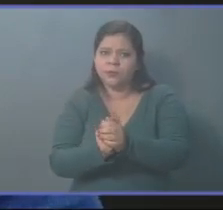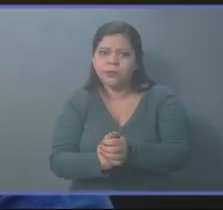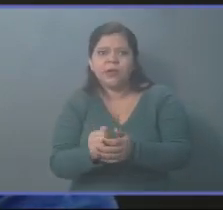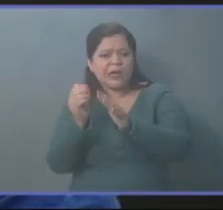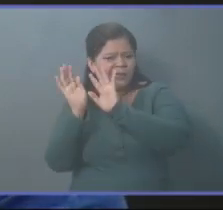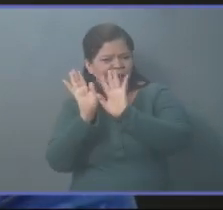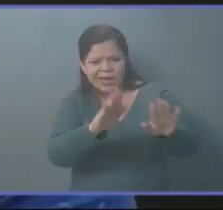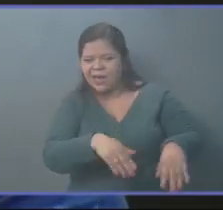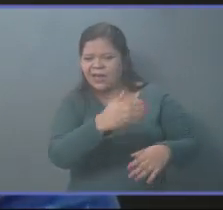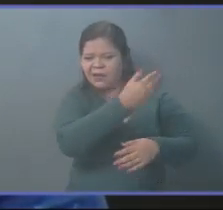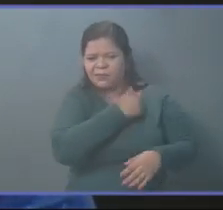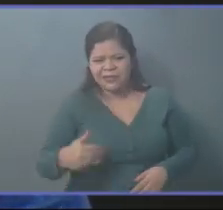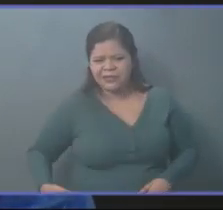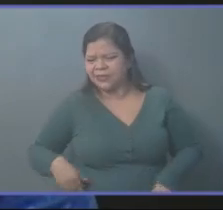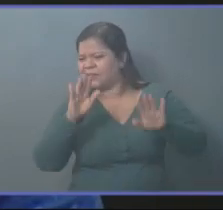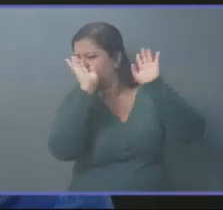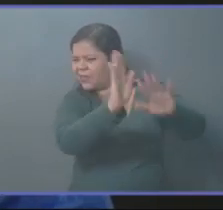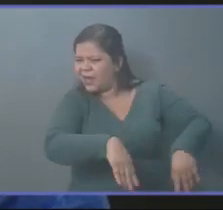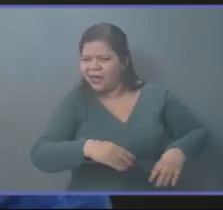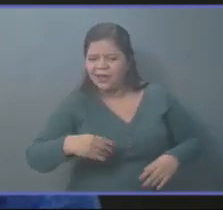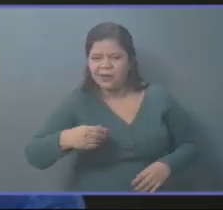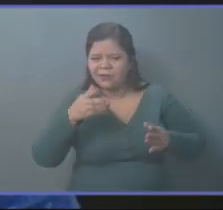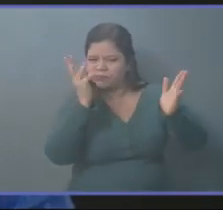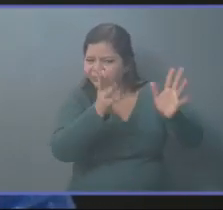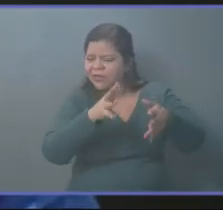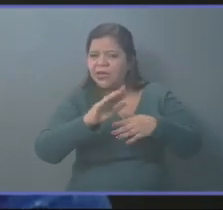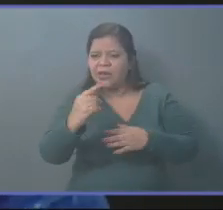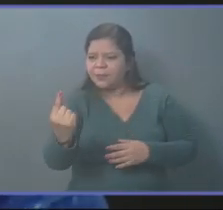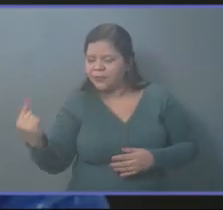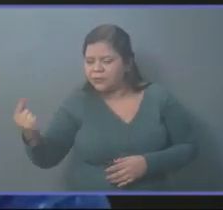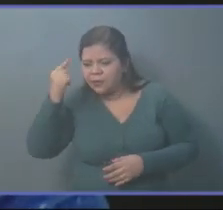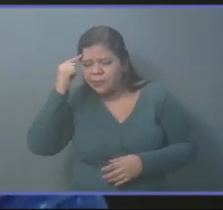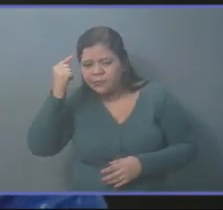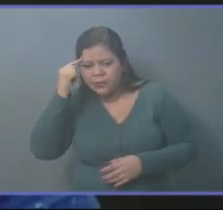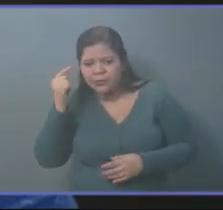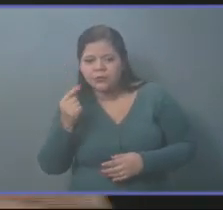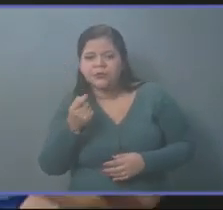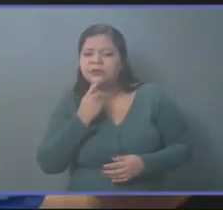Dejen al presidente, no tomen el tema de campaña que la gente ya está preguntando que dónde está.